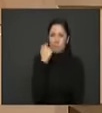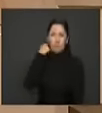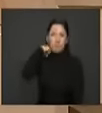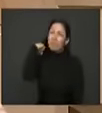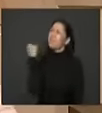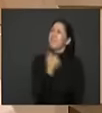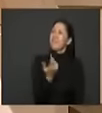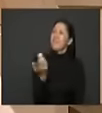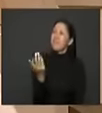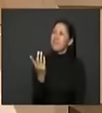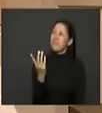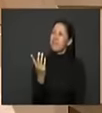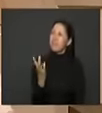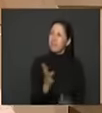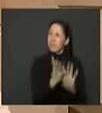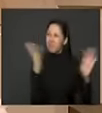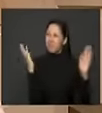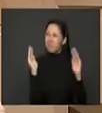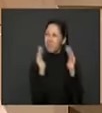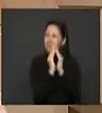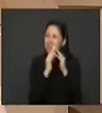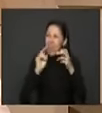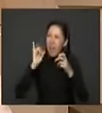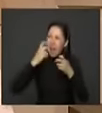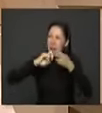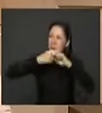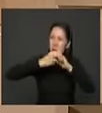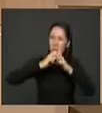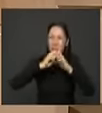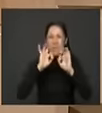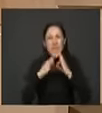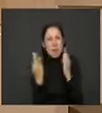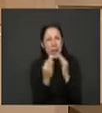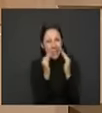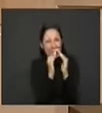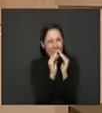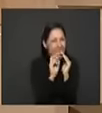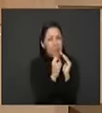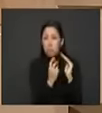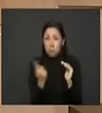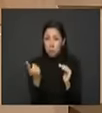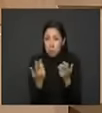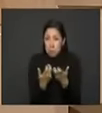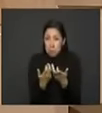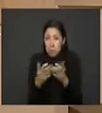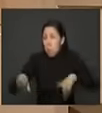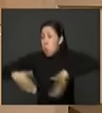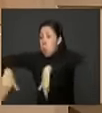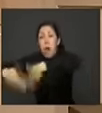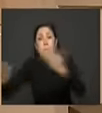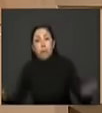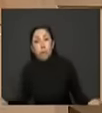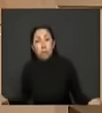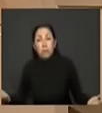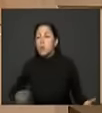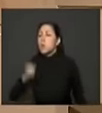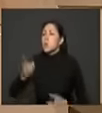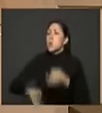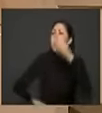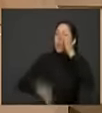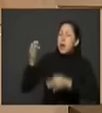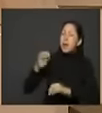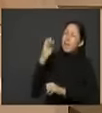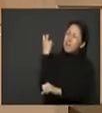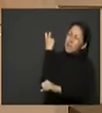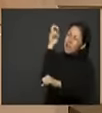fila detrás de una comisaría de familia porque no hay. Ellos no saben qué es que un comisario o un juez o un fiscal